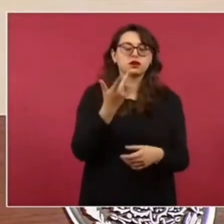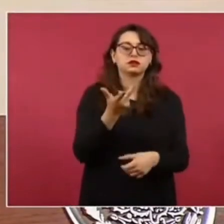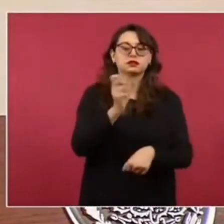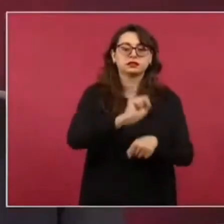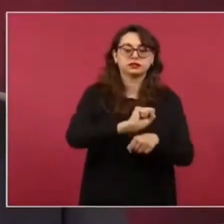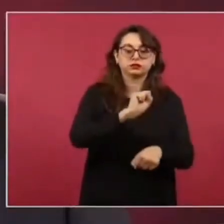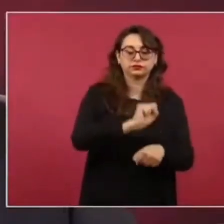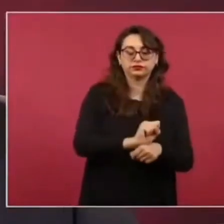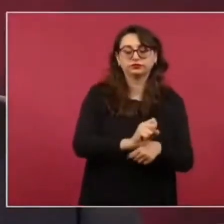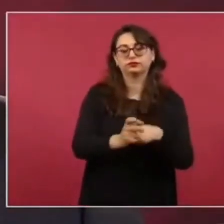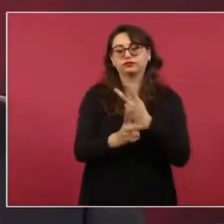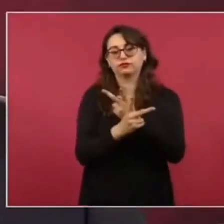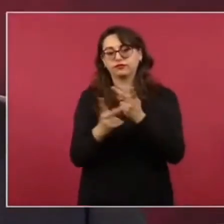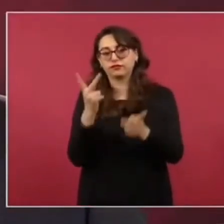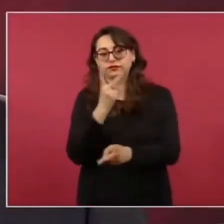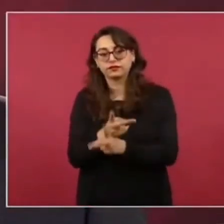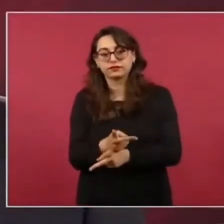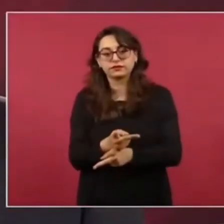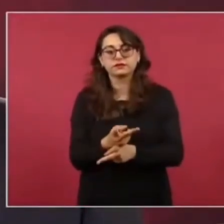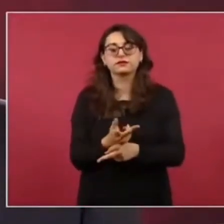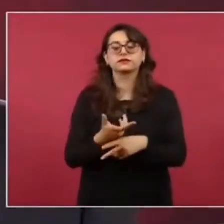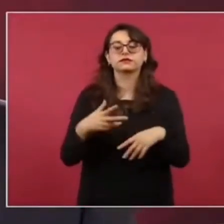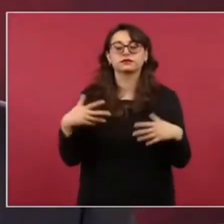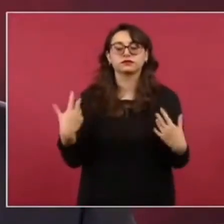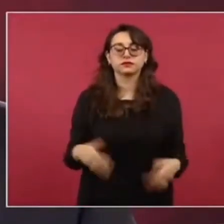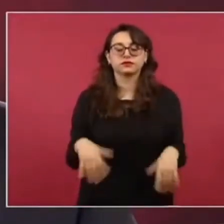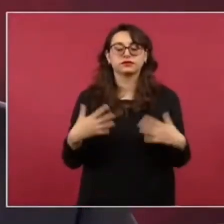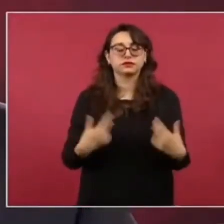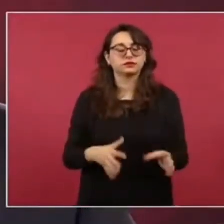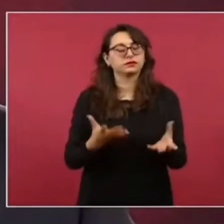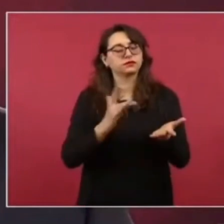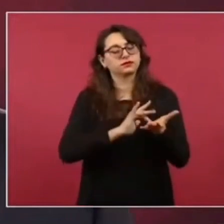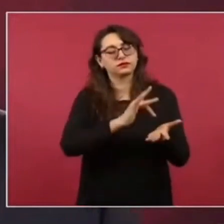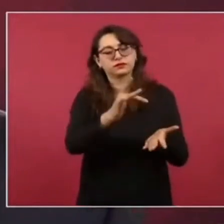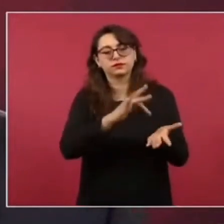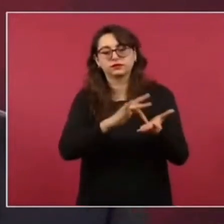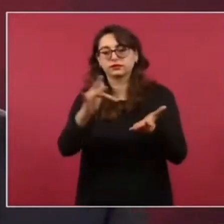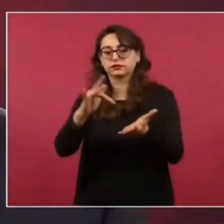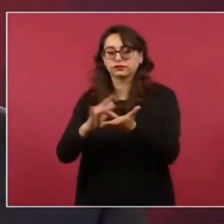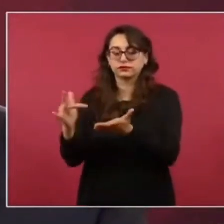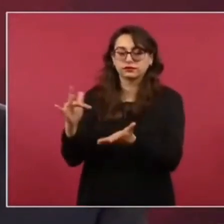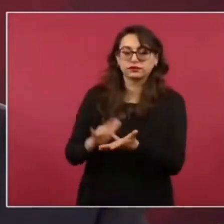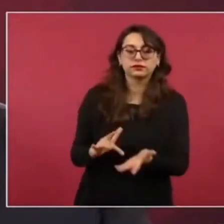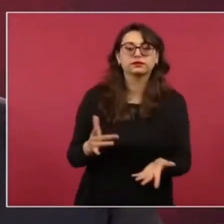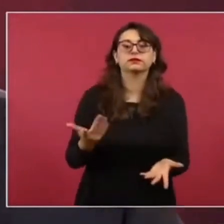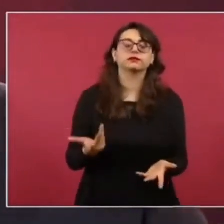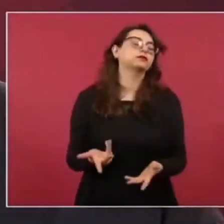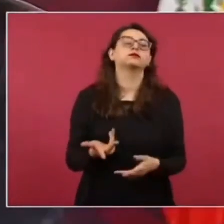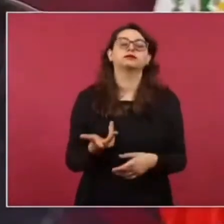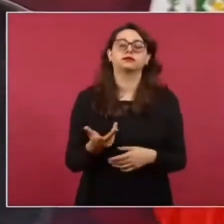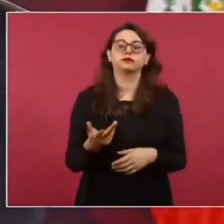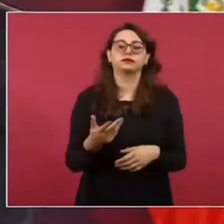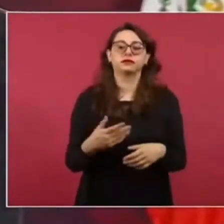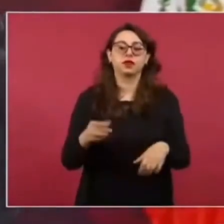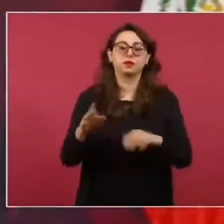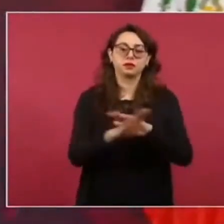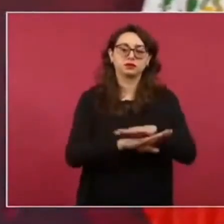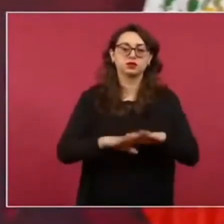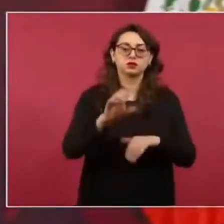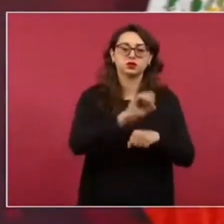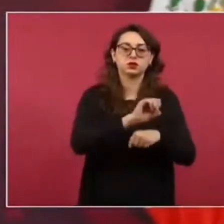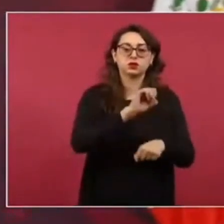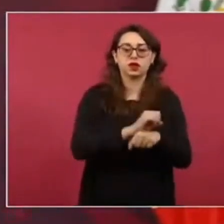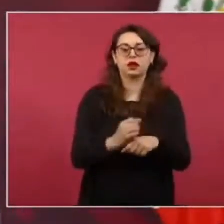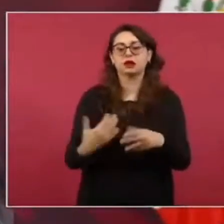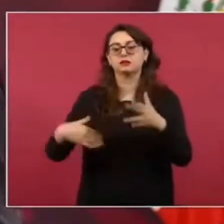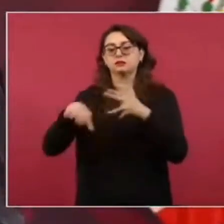básico, en especial de secundaria y en el nivel medio superior